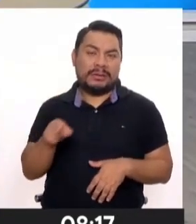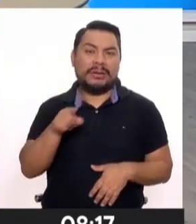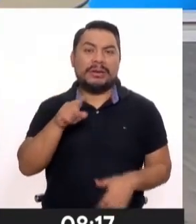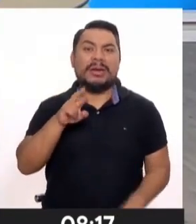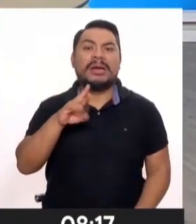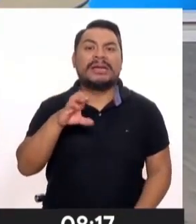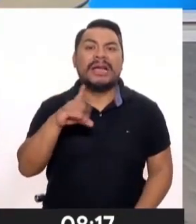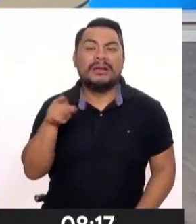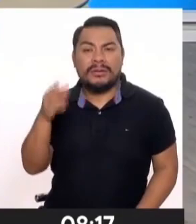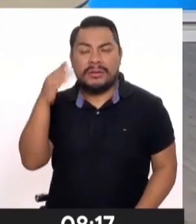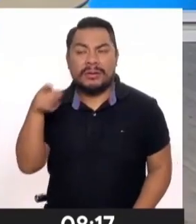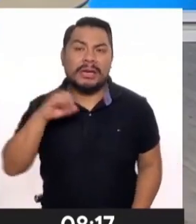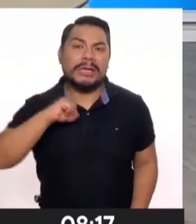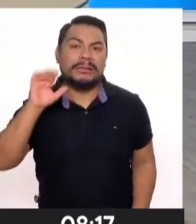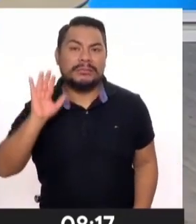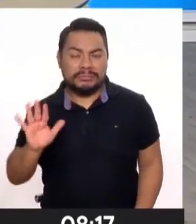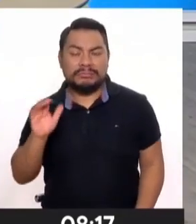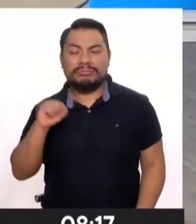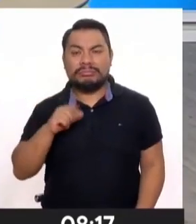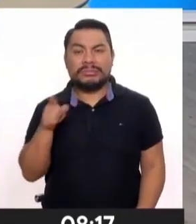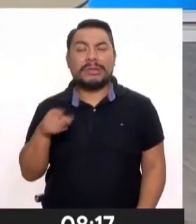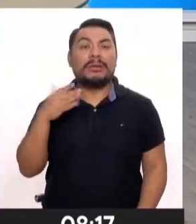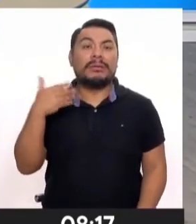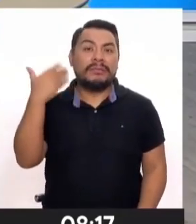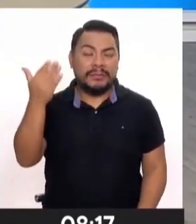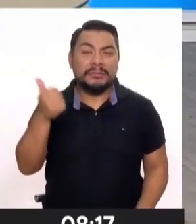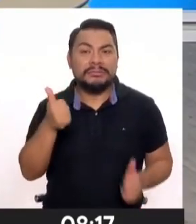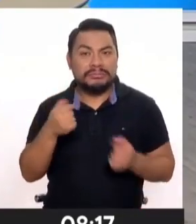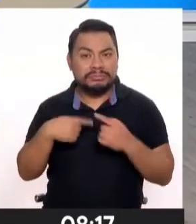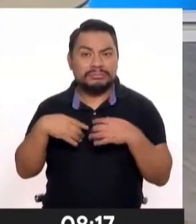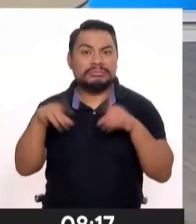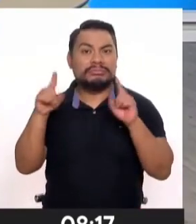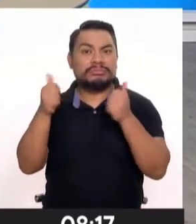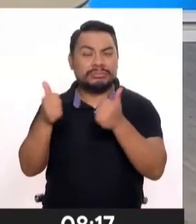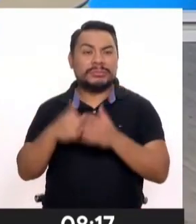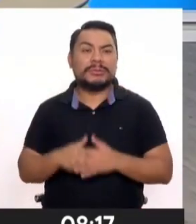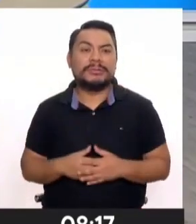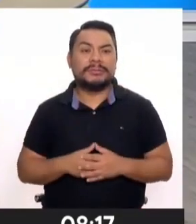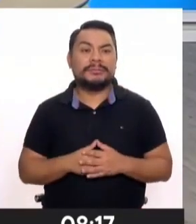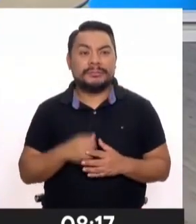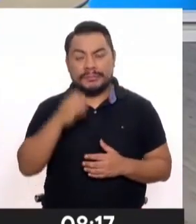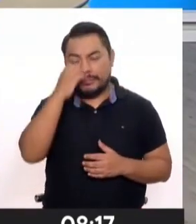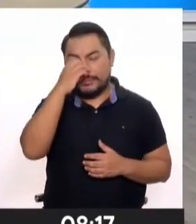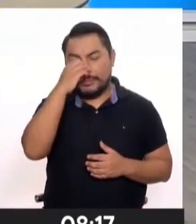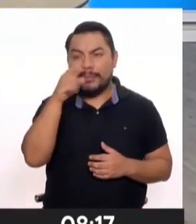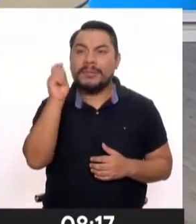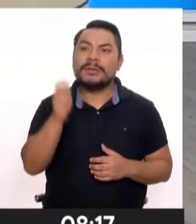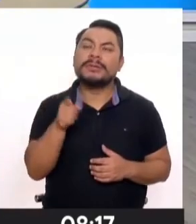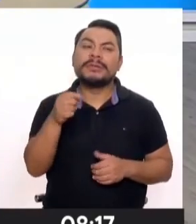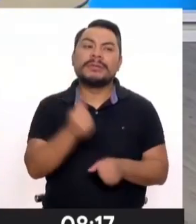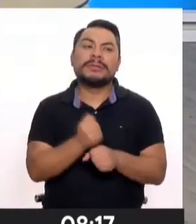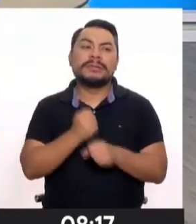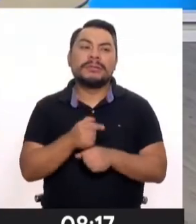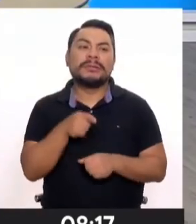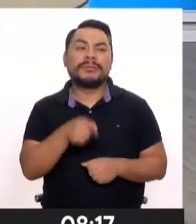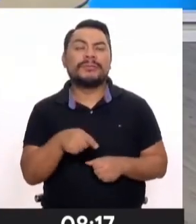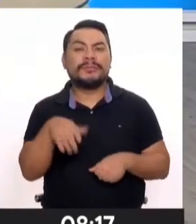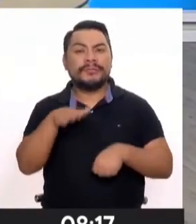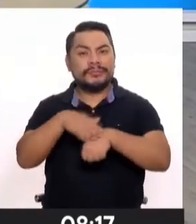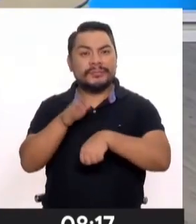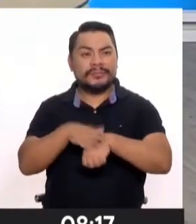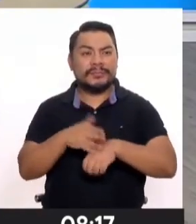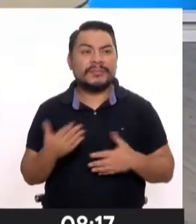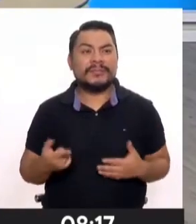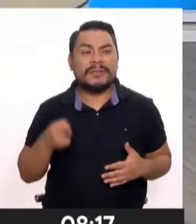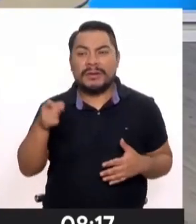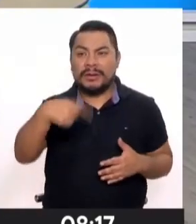eventuales demandas de este tipo. Ahora, magistrada, el trabajo de la exhortación,